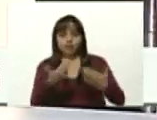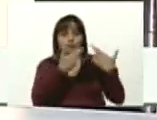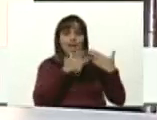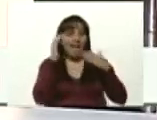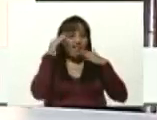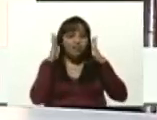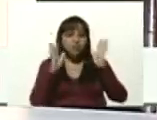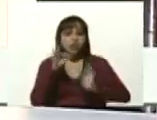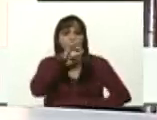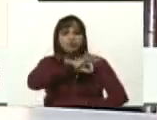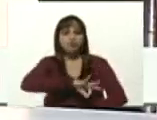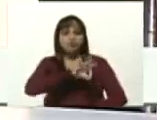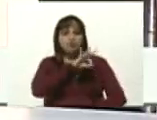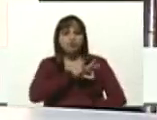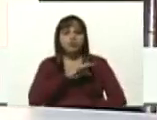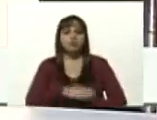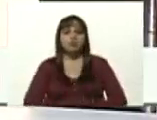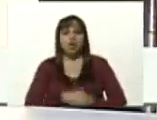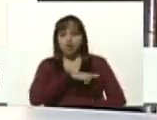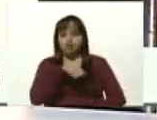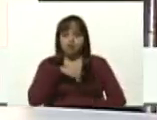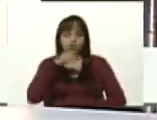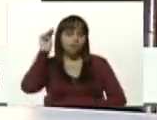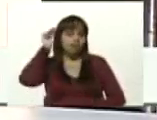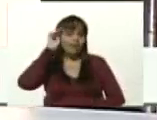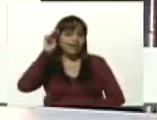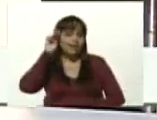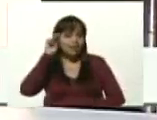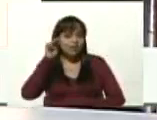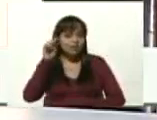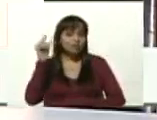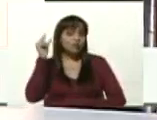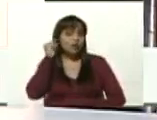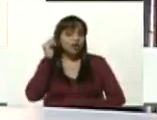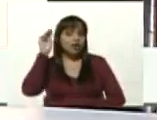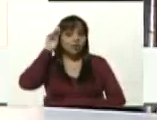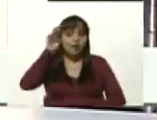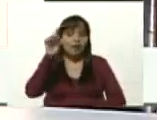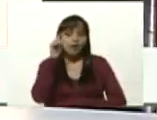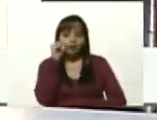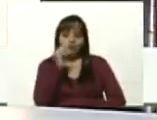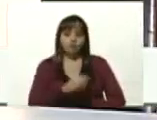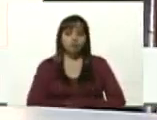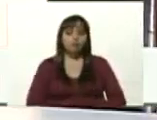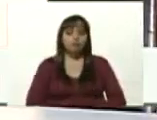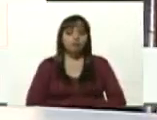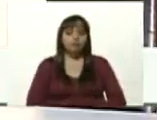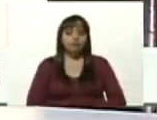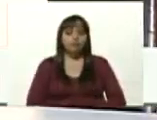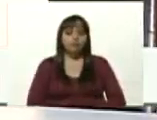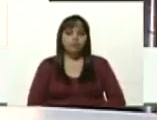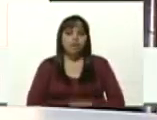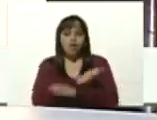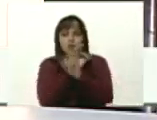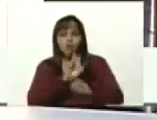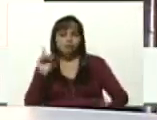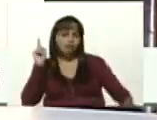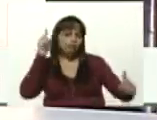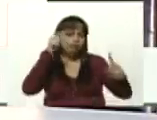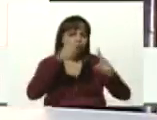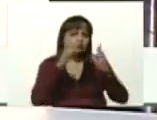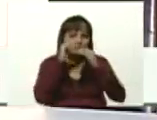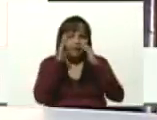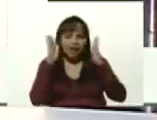social a nuestros maestros y a nuestras maestras de manera directa de atención